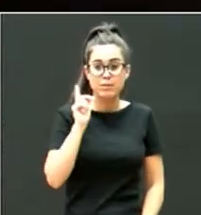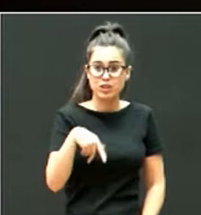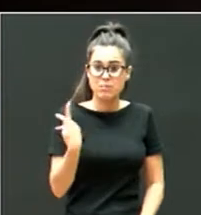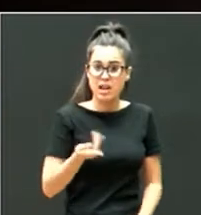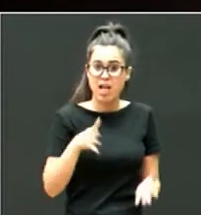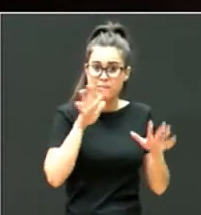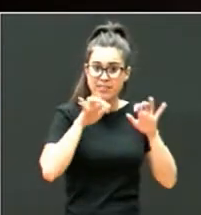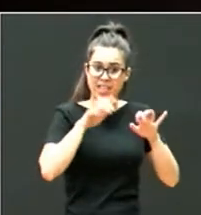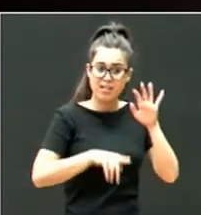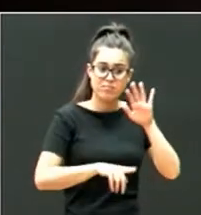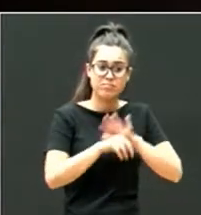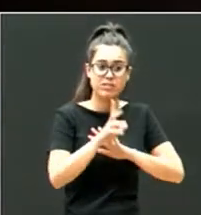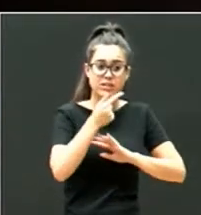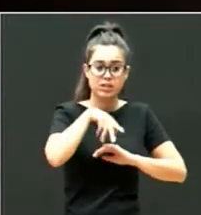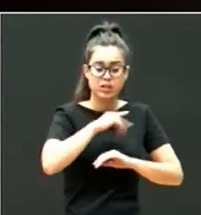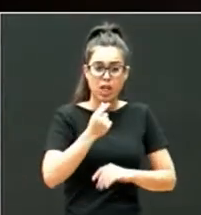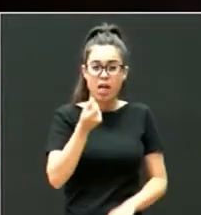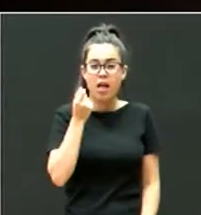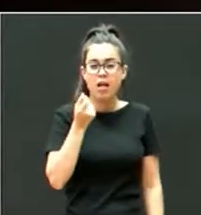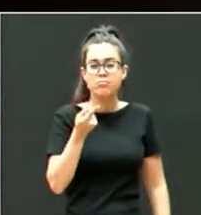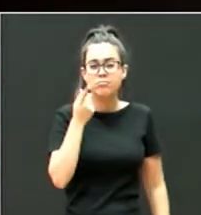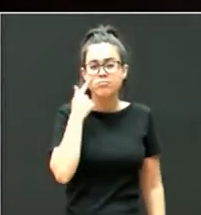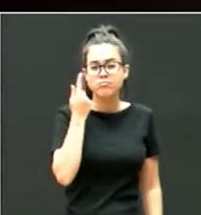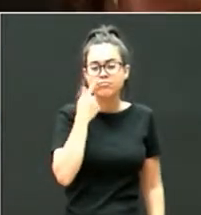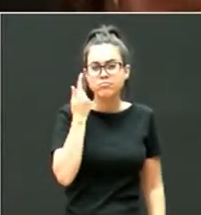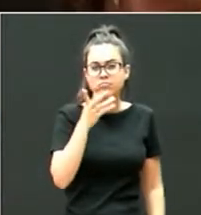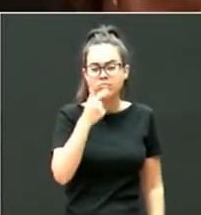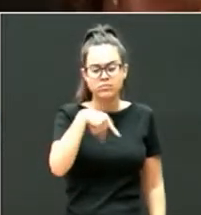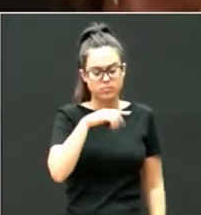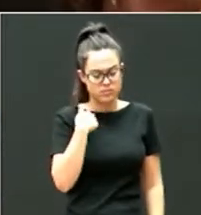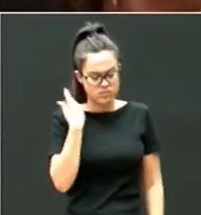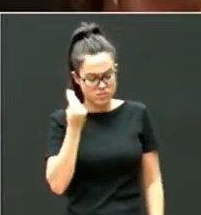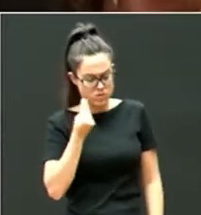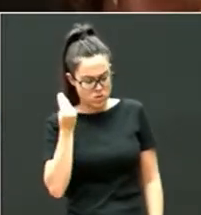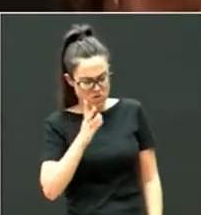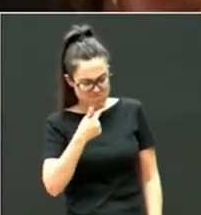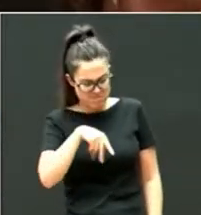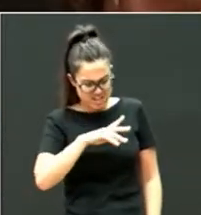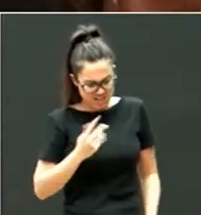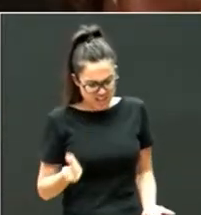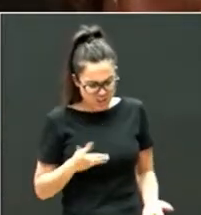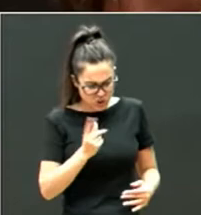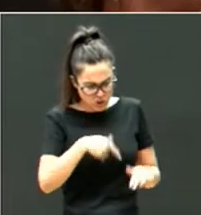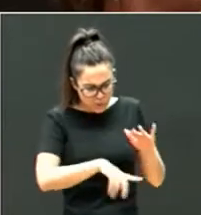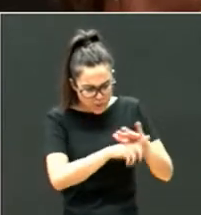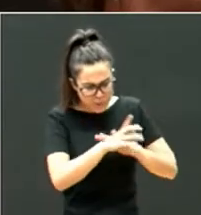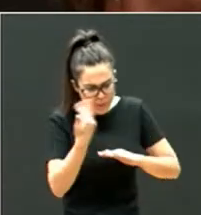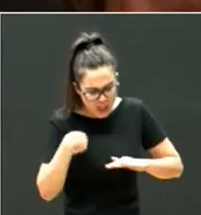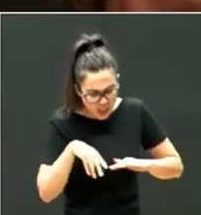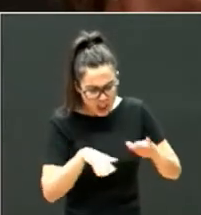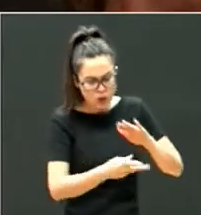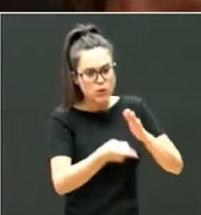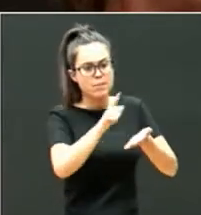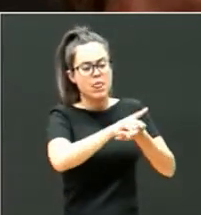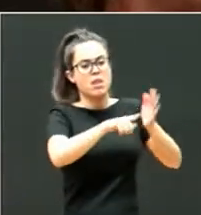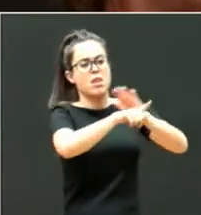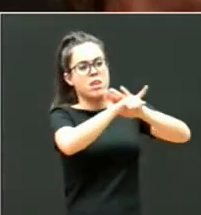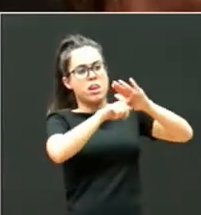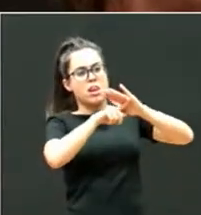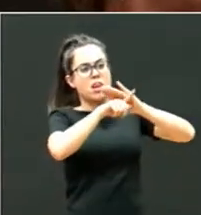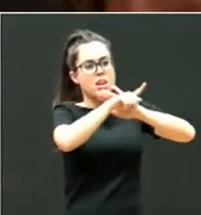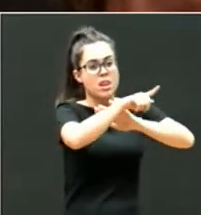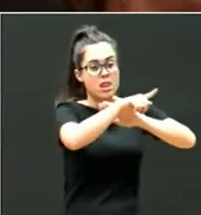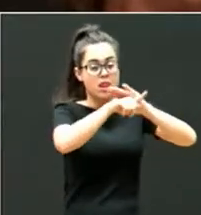adelante habréis notado que hay veces que dices, pero si es que pensaba que estábamos, y ahora vamos a, y otra vez para adelante, y otra vez para atrás.